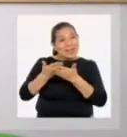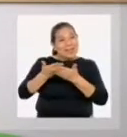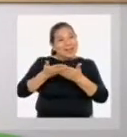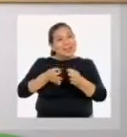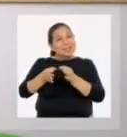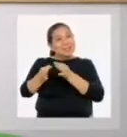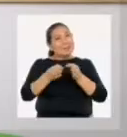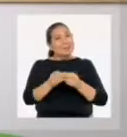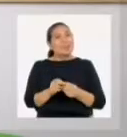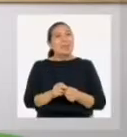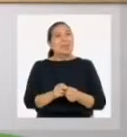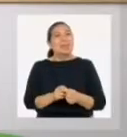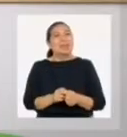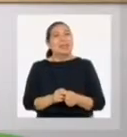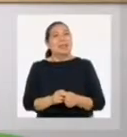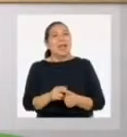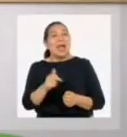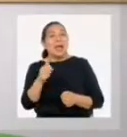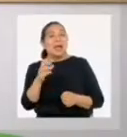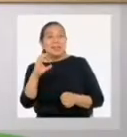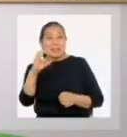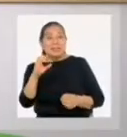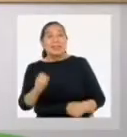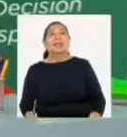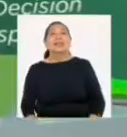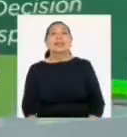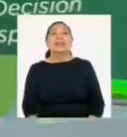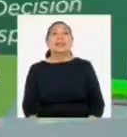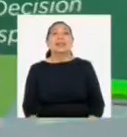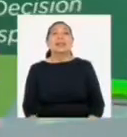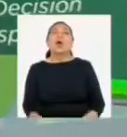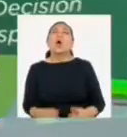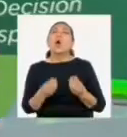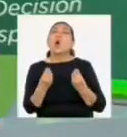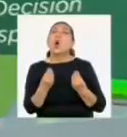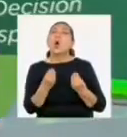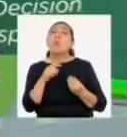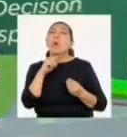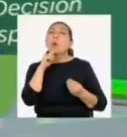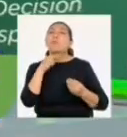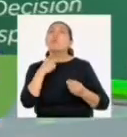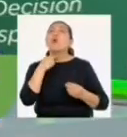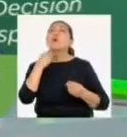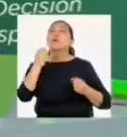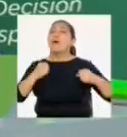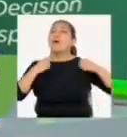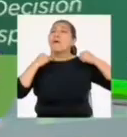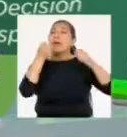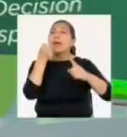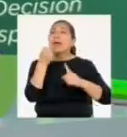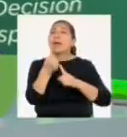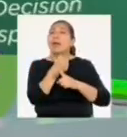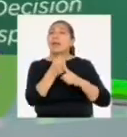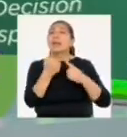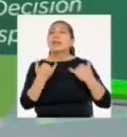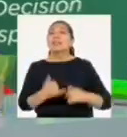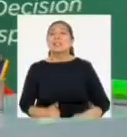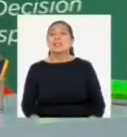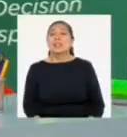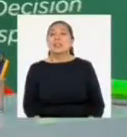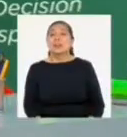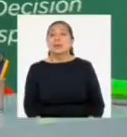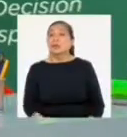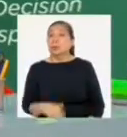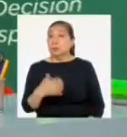anteriormente, la D y la C. ¿Cómo las mujeres levantaron su voz de protesta frente a esta situación?